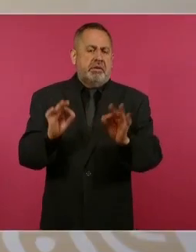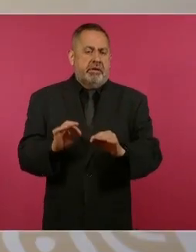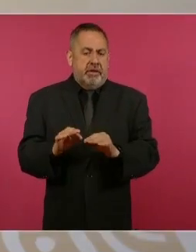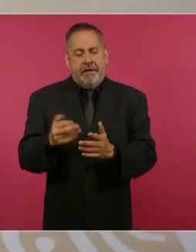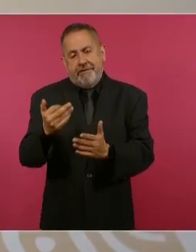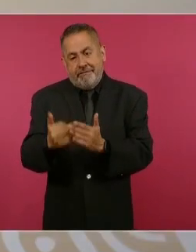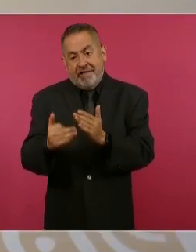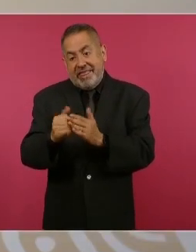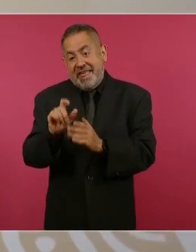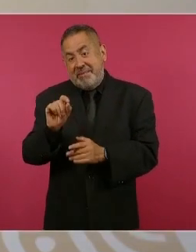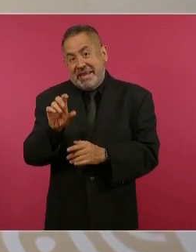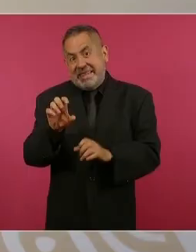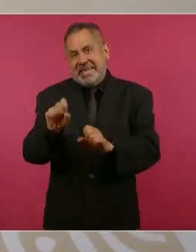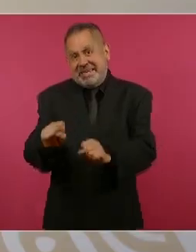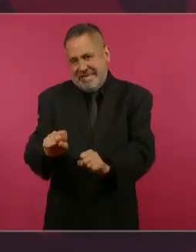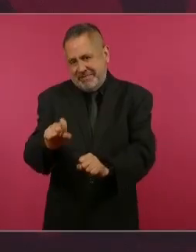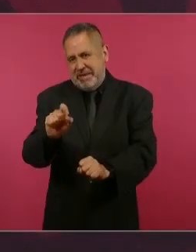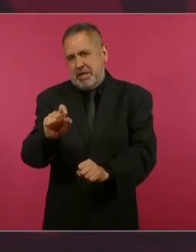pero falta el 20 por